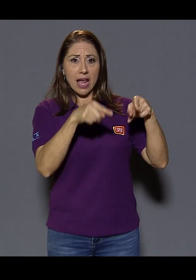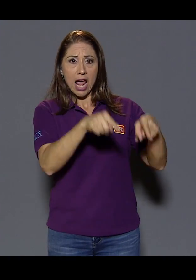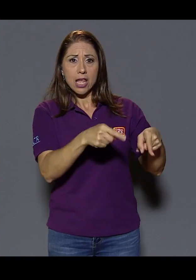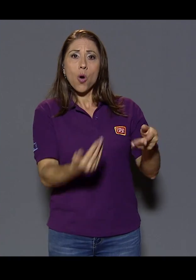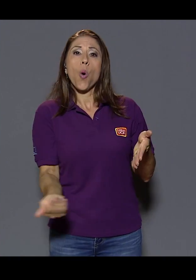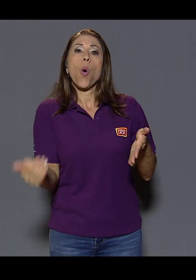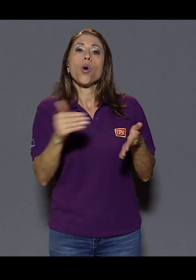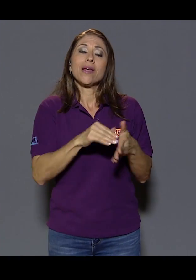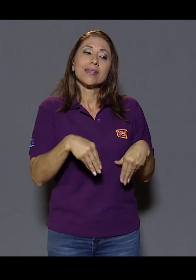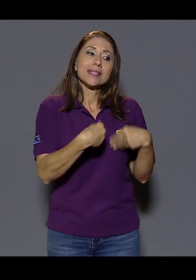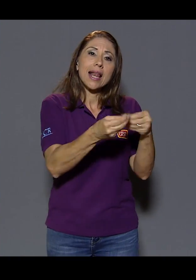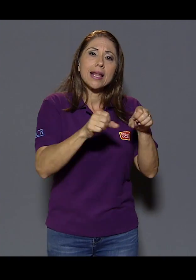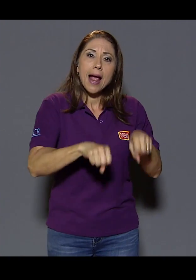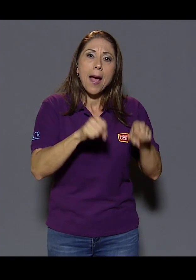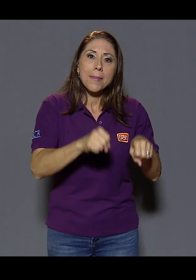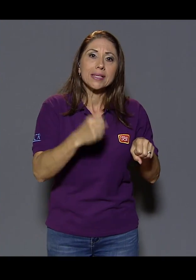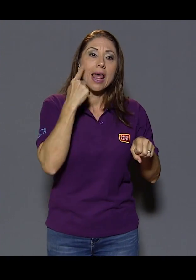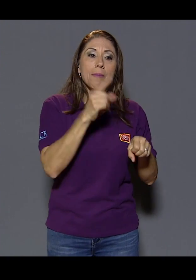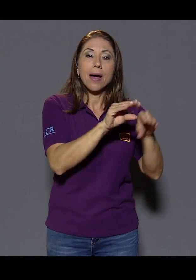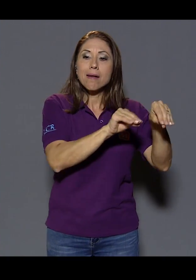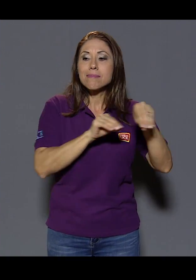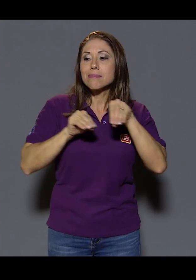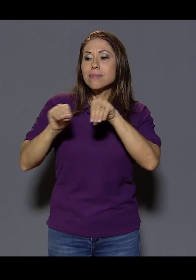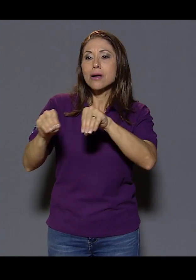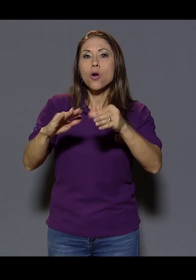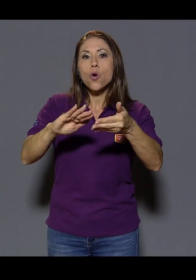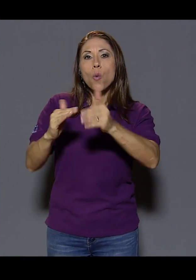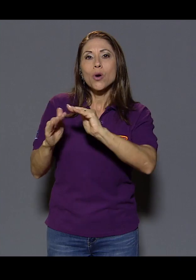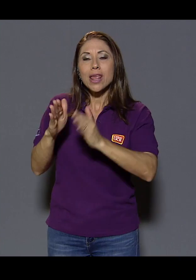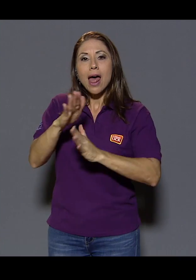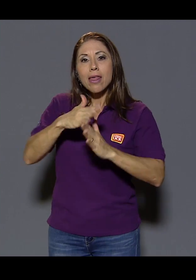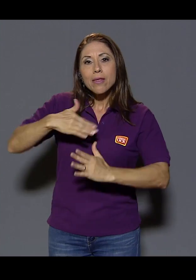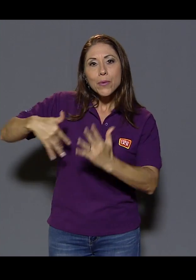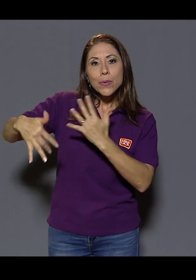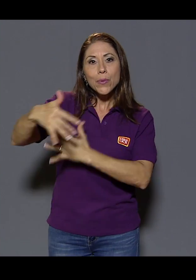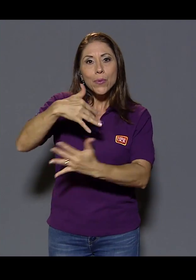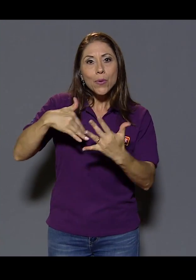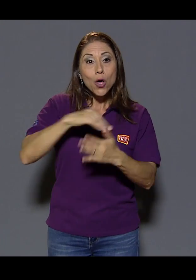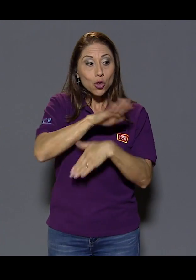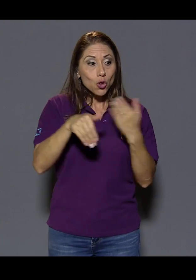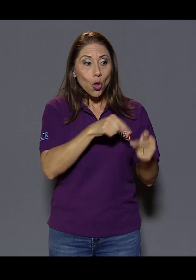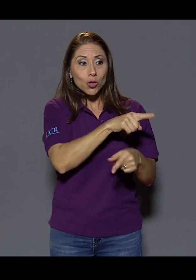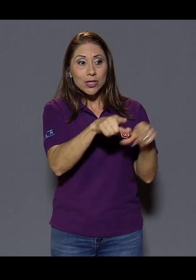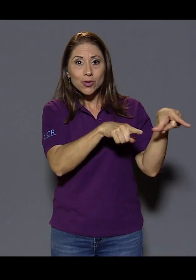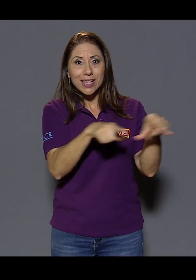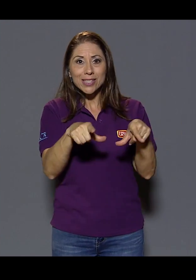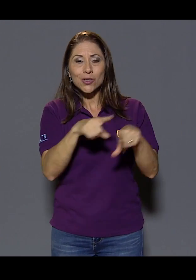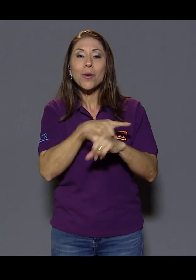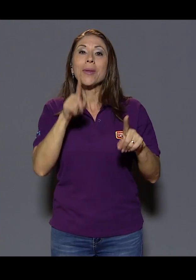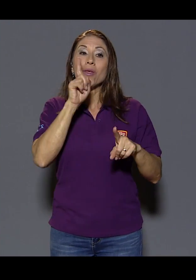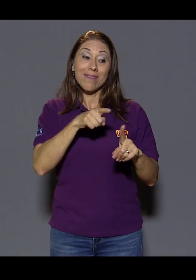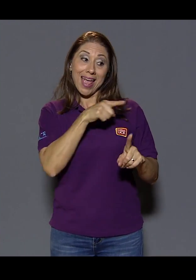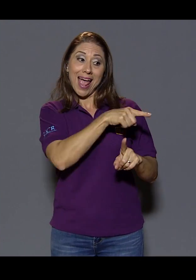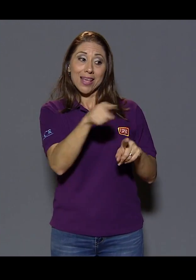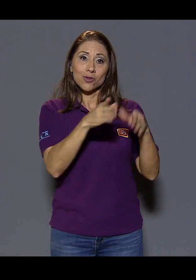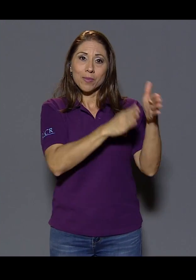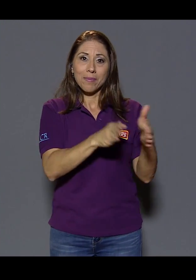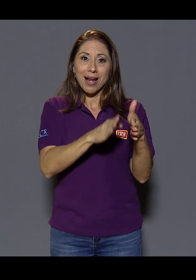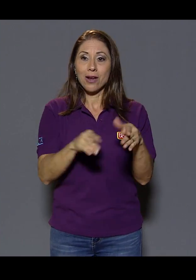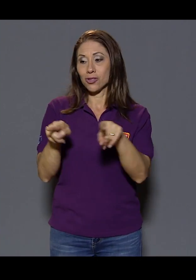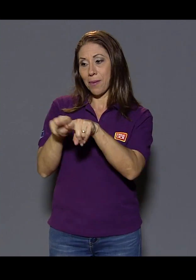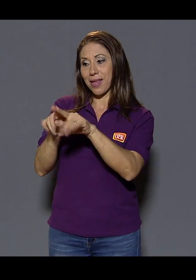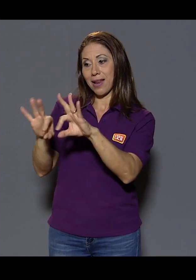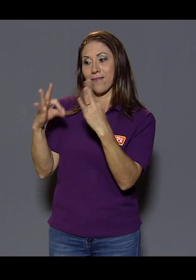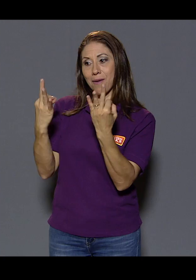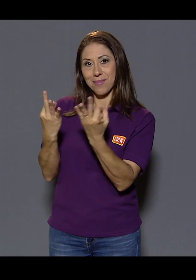para vivir en comunidad. Todos estaban listos, pero había que hacer ese acercamiento con las familias y preparar tanto a la familia como al usuario